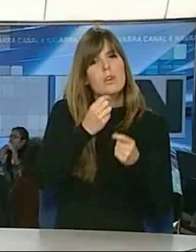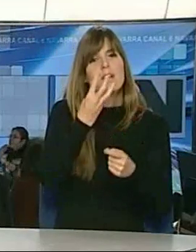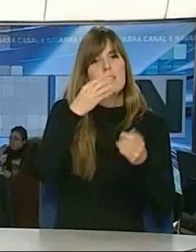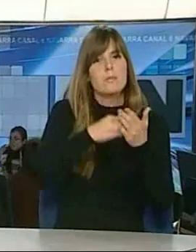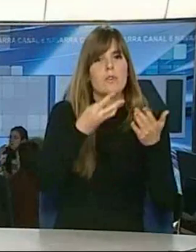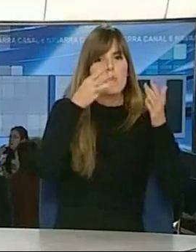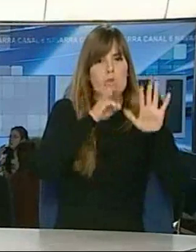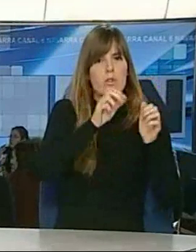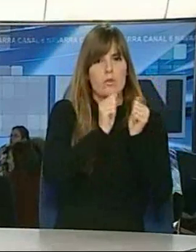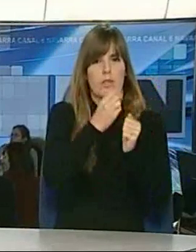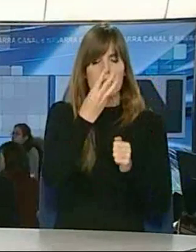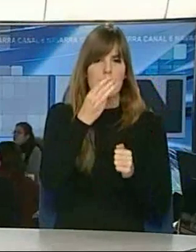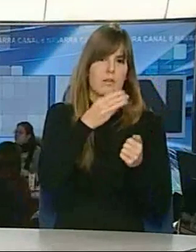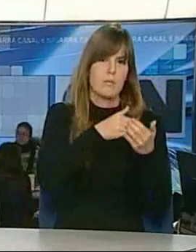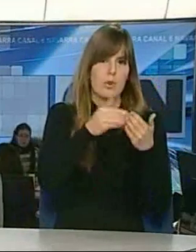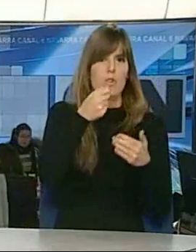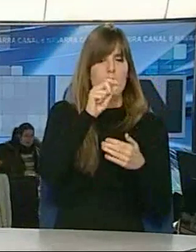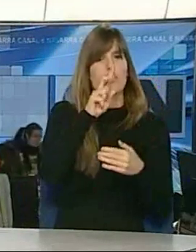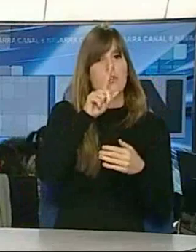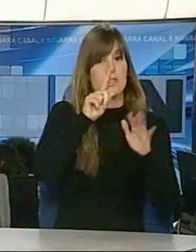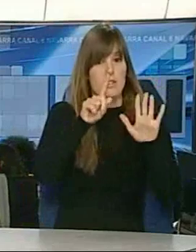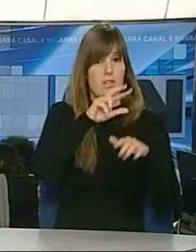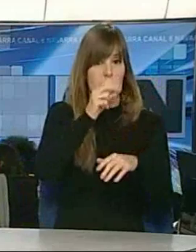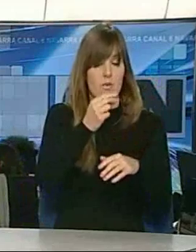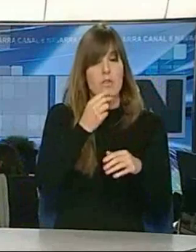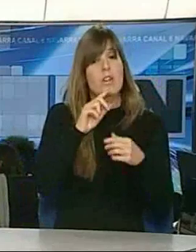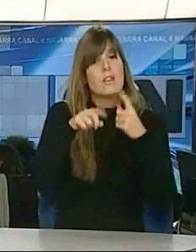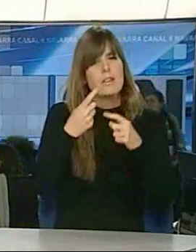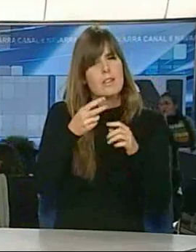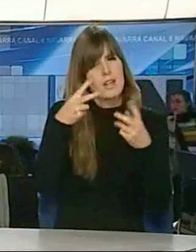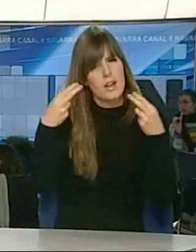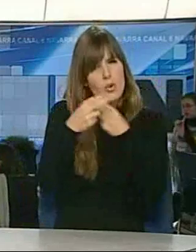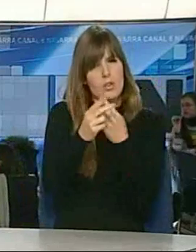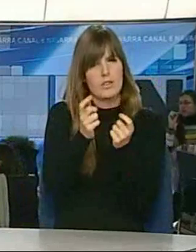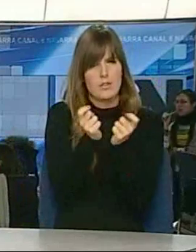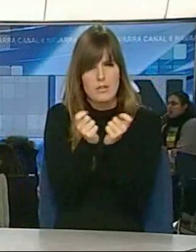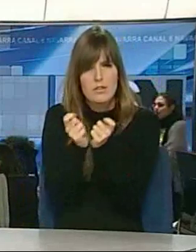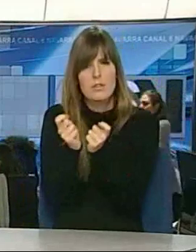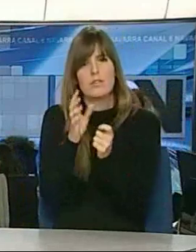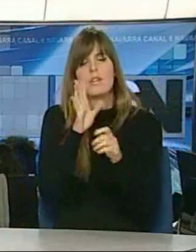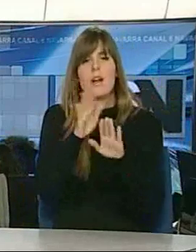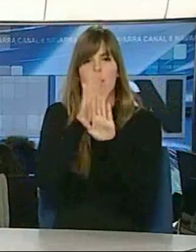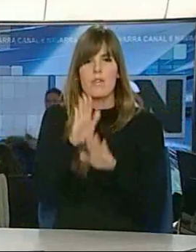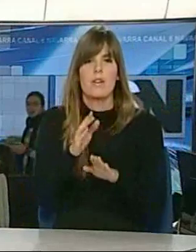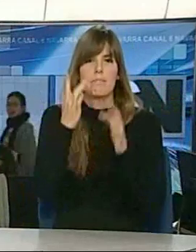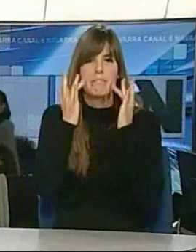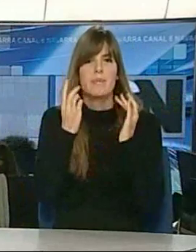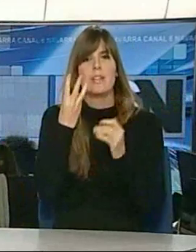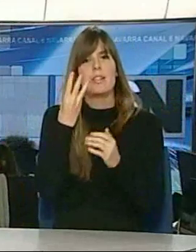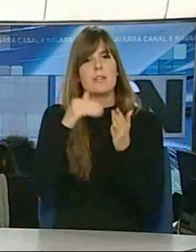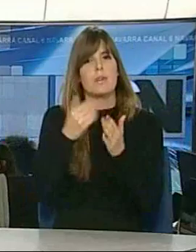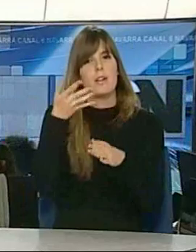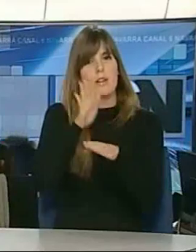.823,6 millones de euros y tras los ajustes efectuados las obligaciones fueron de 3